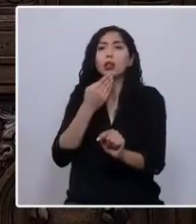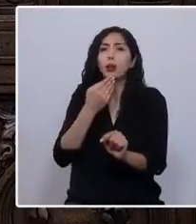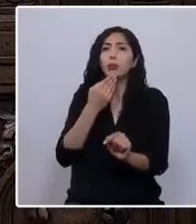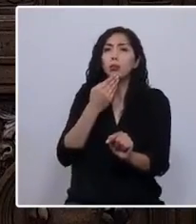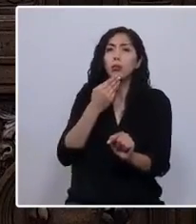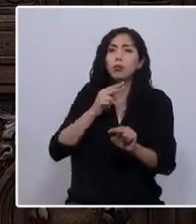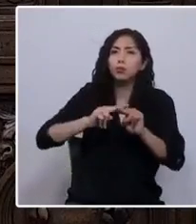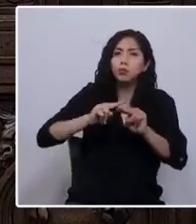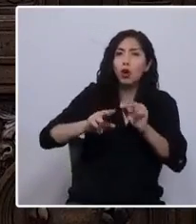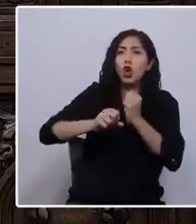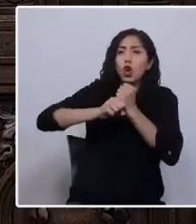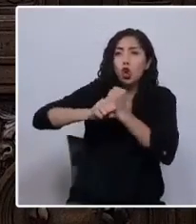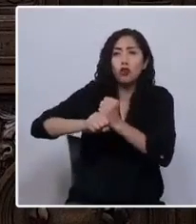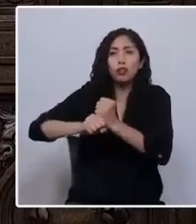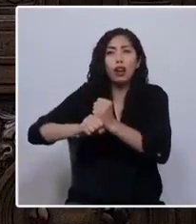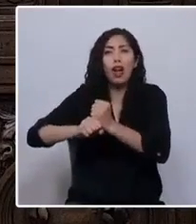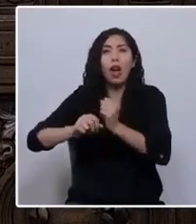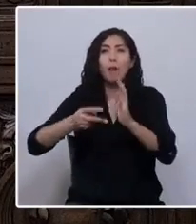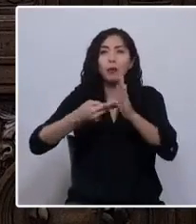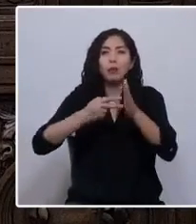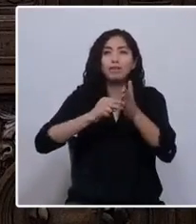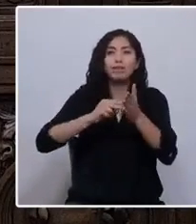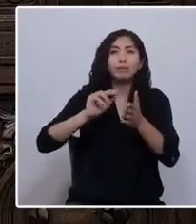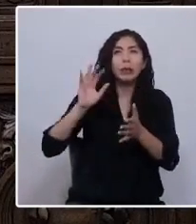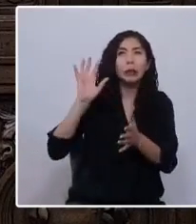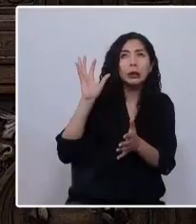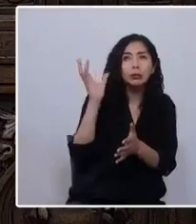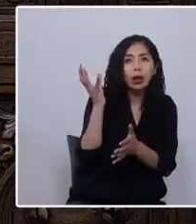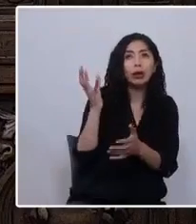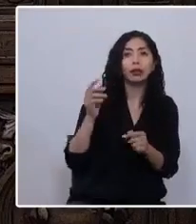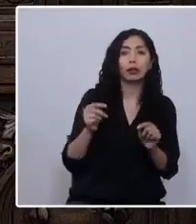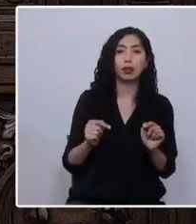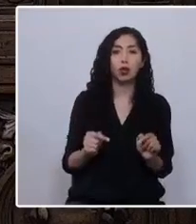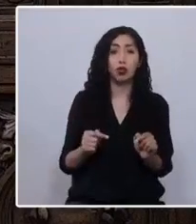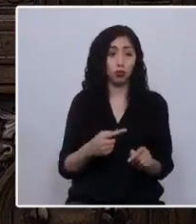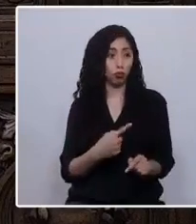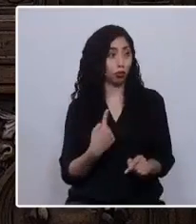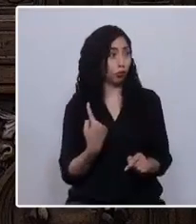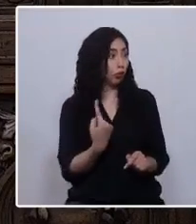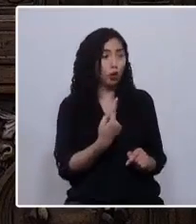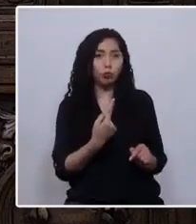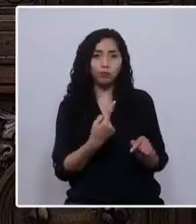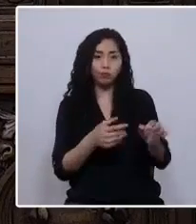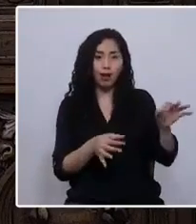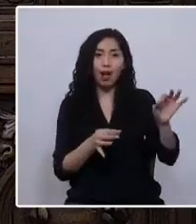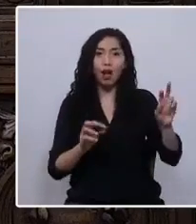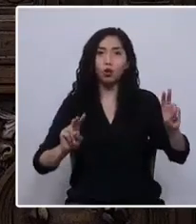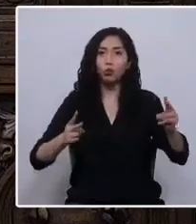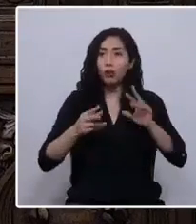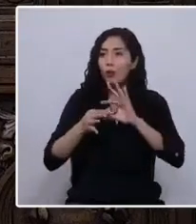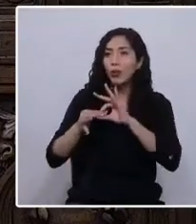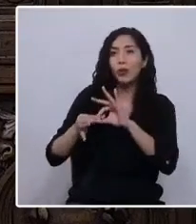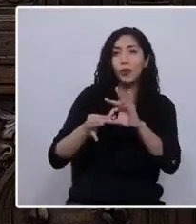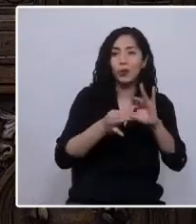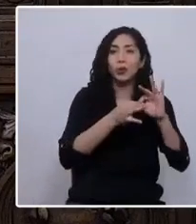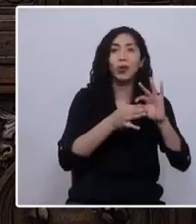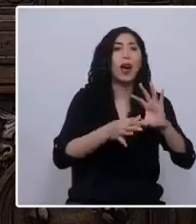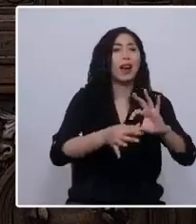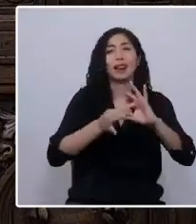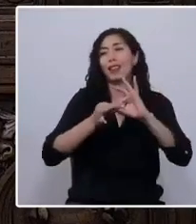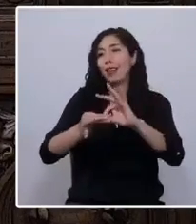climática y de los ecosistemas. Construimos esto en conjunto. Y les agradezco aquí a nuestro equipo